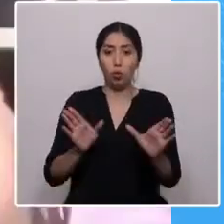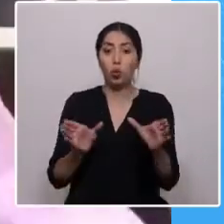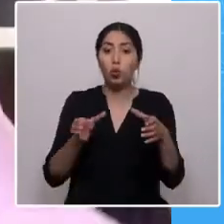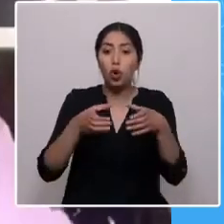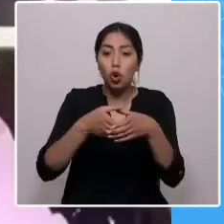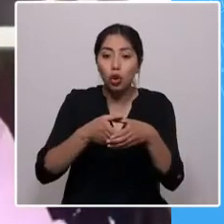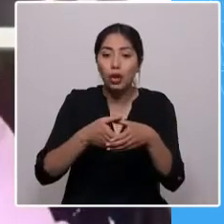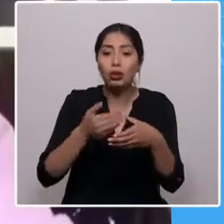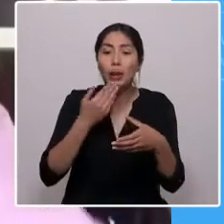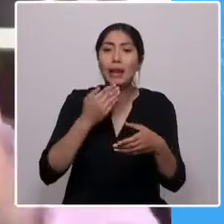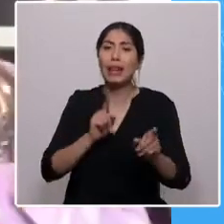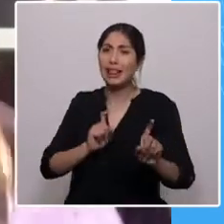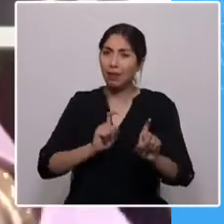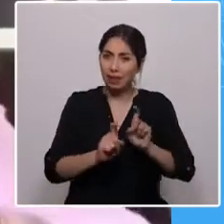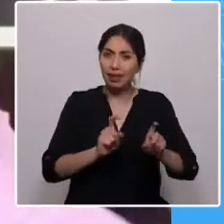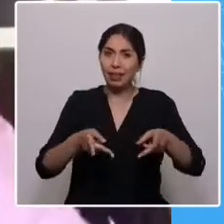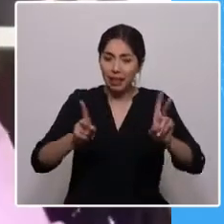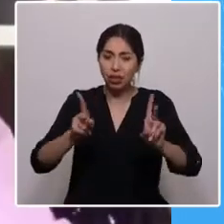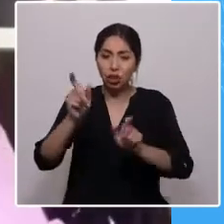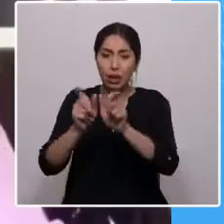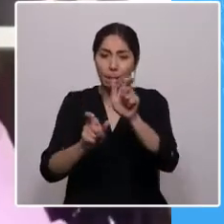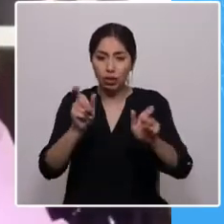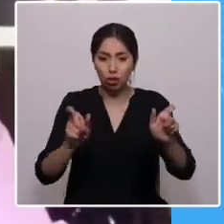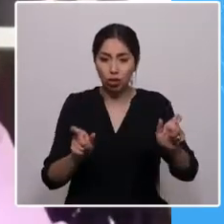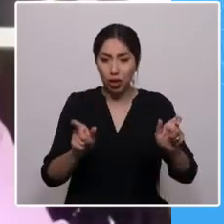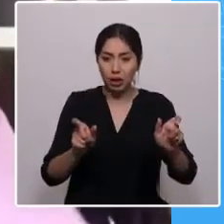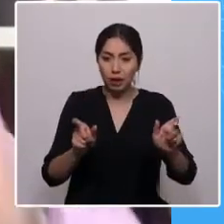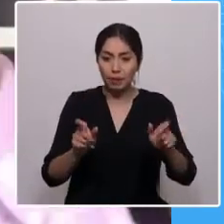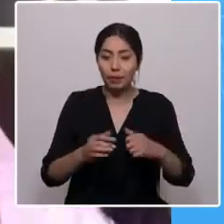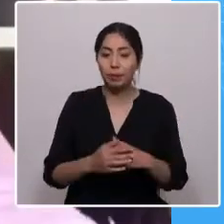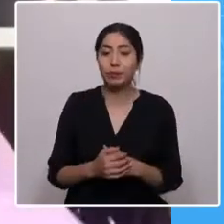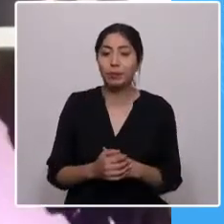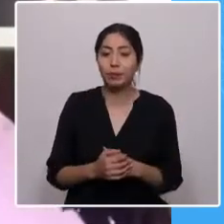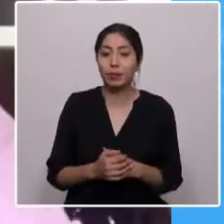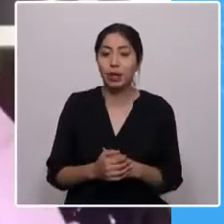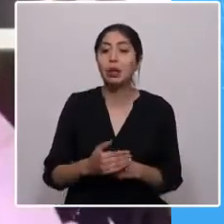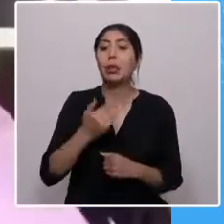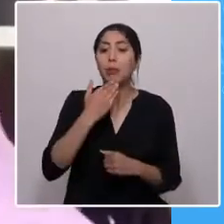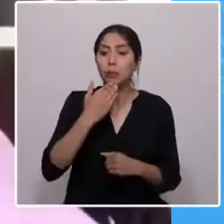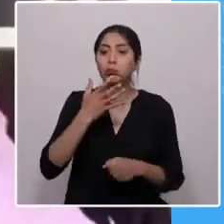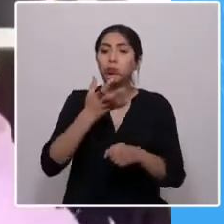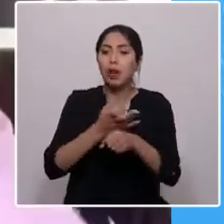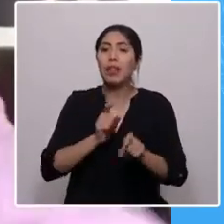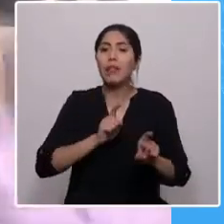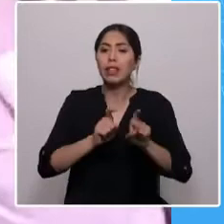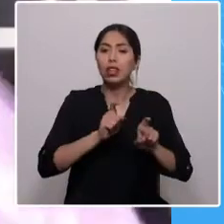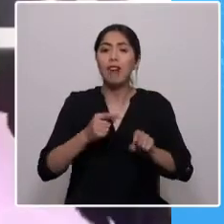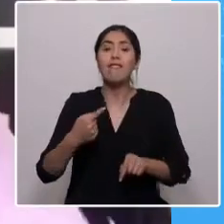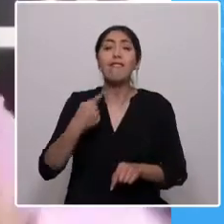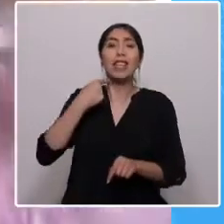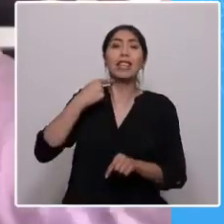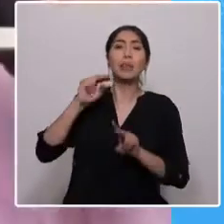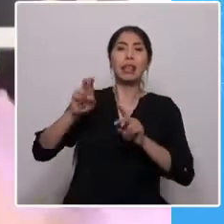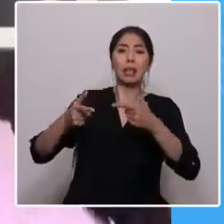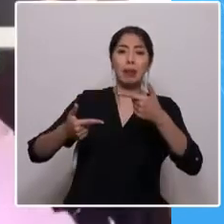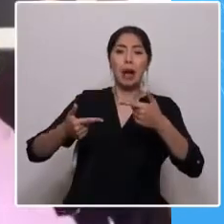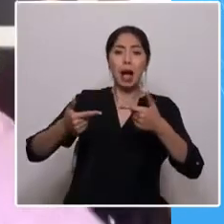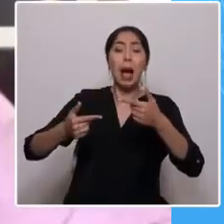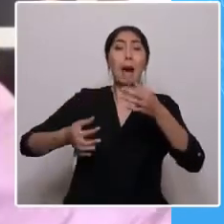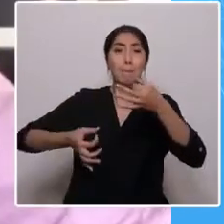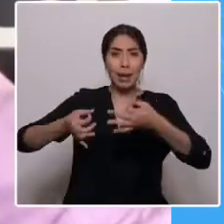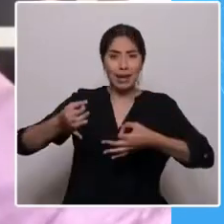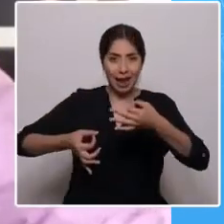defienda los derechos de las personas, como el ombudsman o el defensor ciudadano. Crear una defensoría de las víctimas en materia penal y la igualdad de armas de la defensoría penal